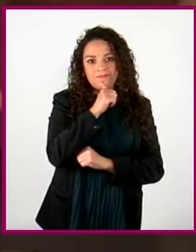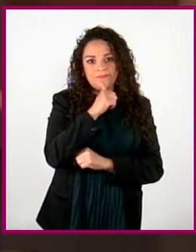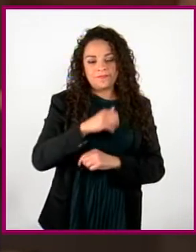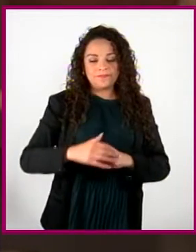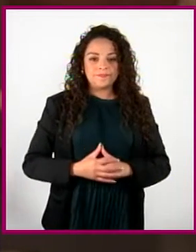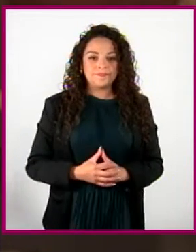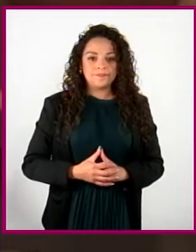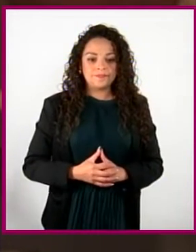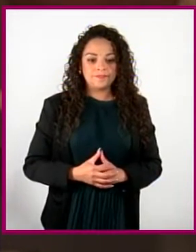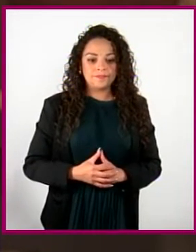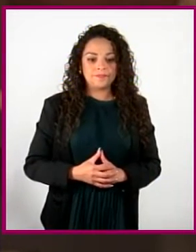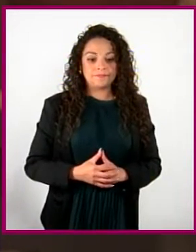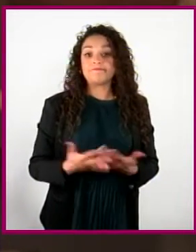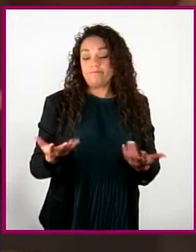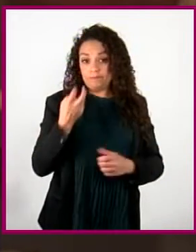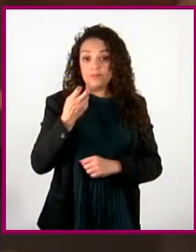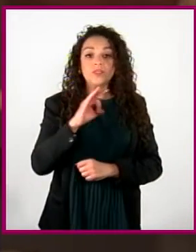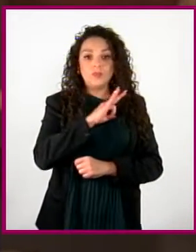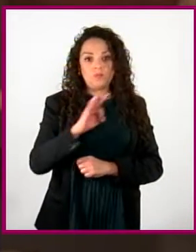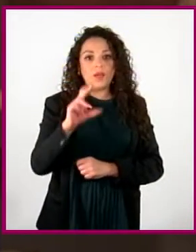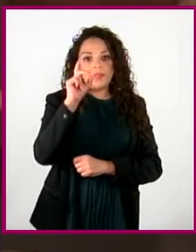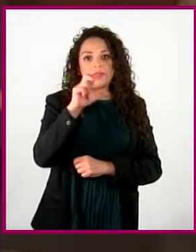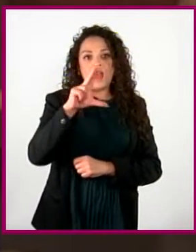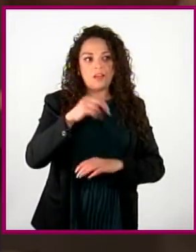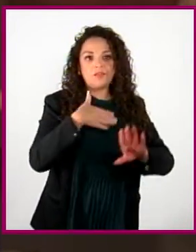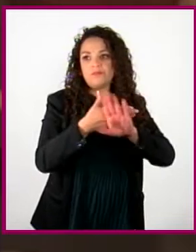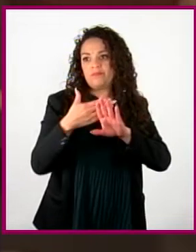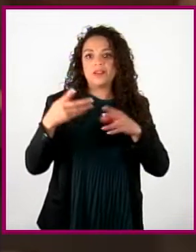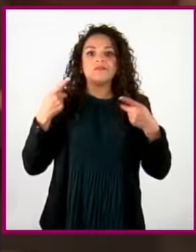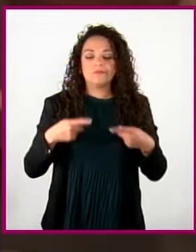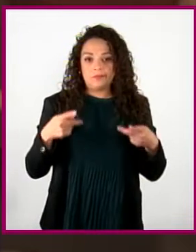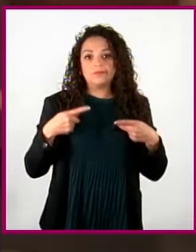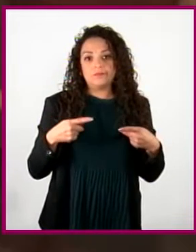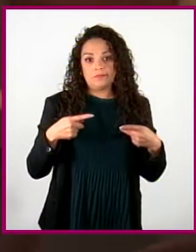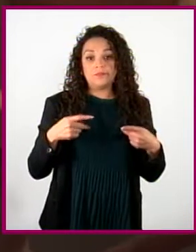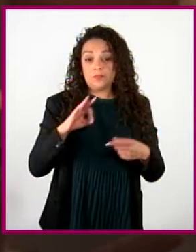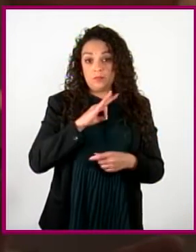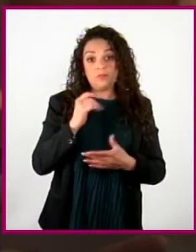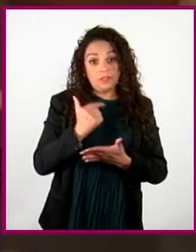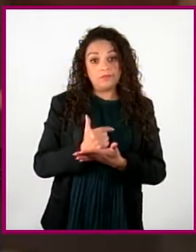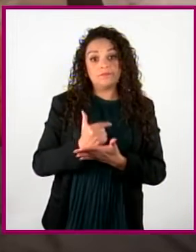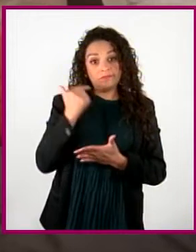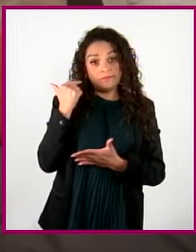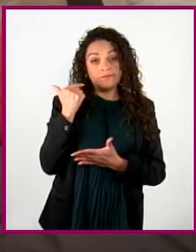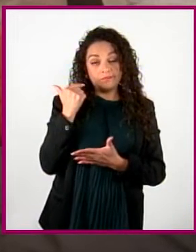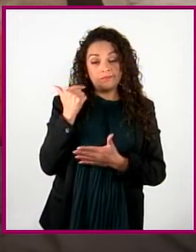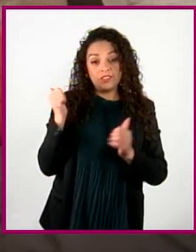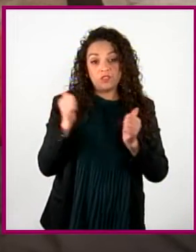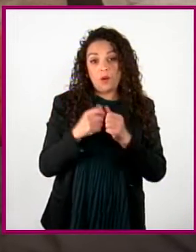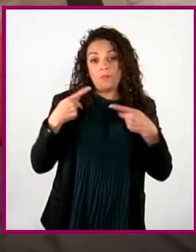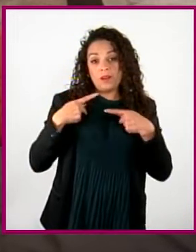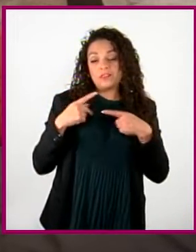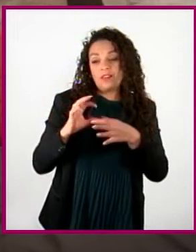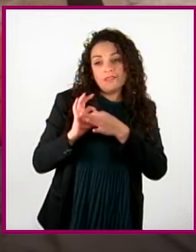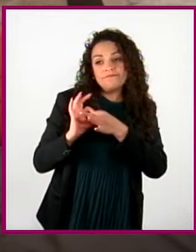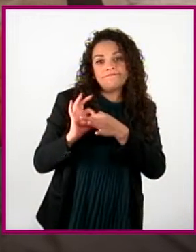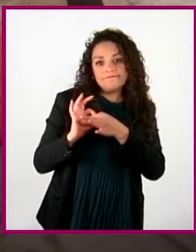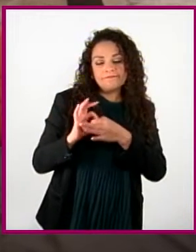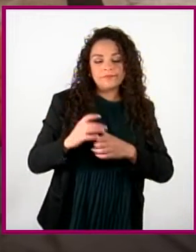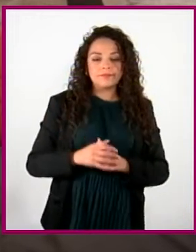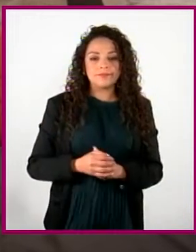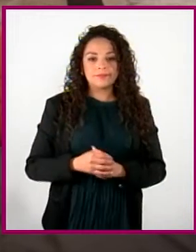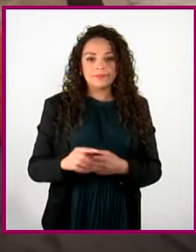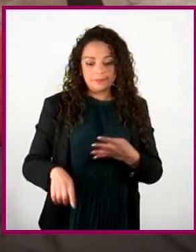Entonces, podemos provocar daños, quizás irreversibles en cualquier relación. Recomendación número